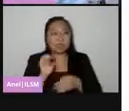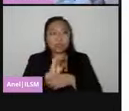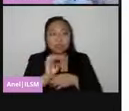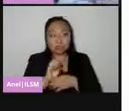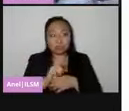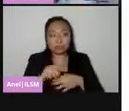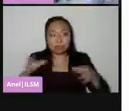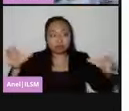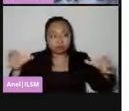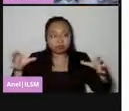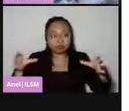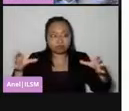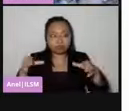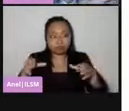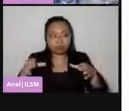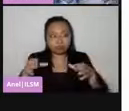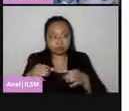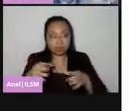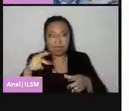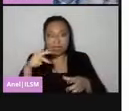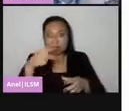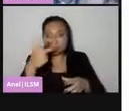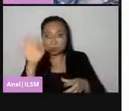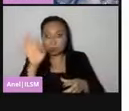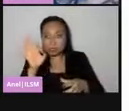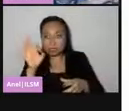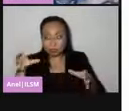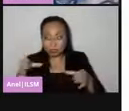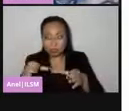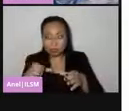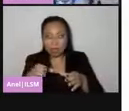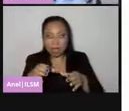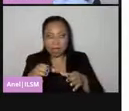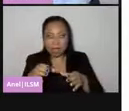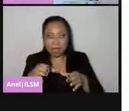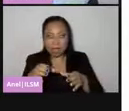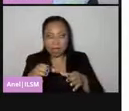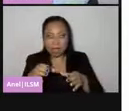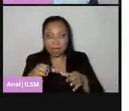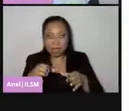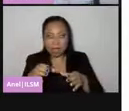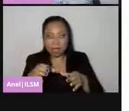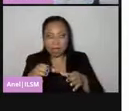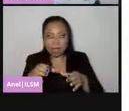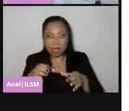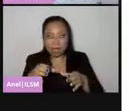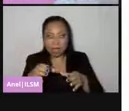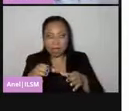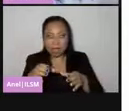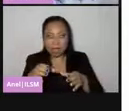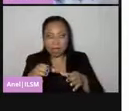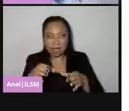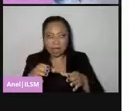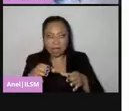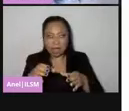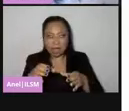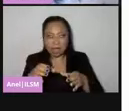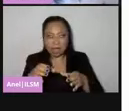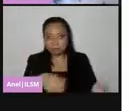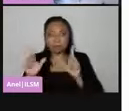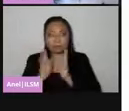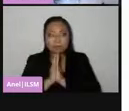ciudadanas y ciudadanos que cumplan con los requisitos de ley para integrar las casillas. Para que, si pasamos a la siguiente lámina,